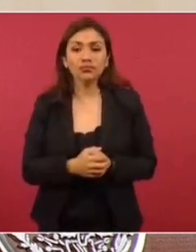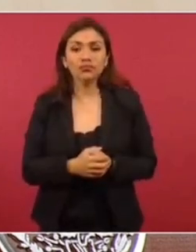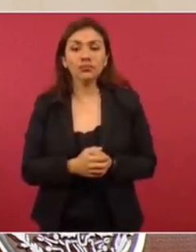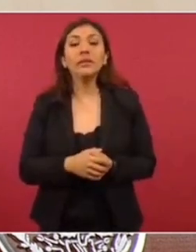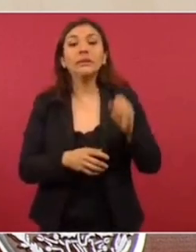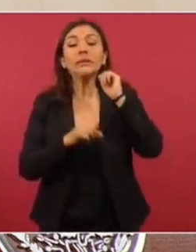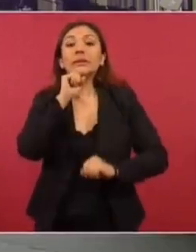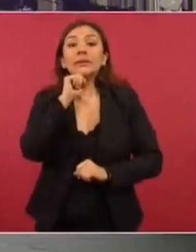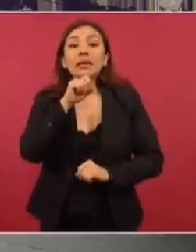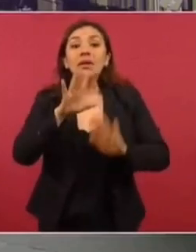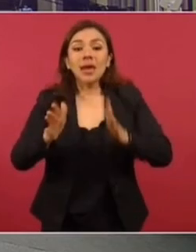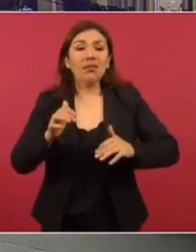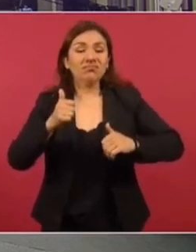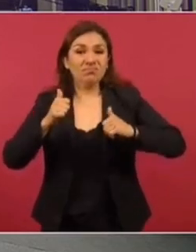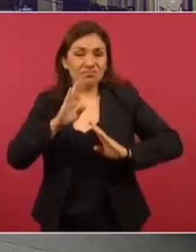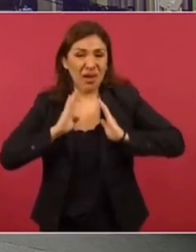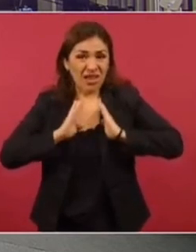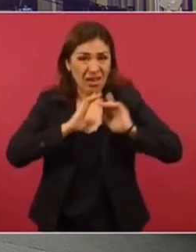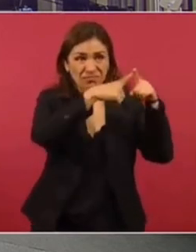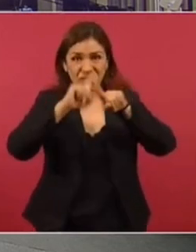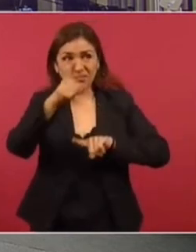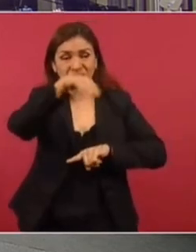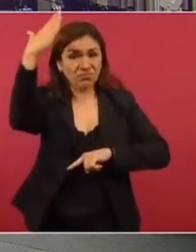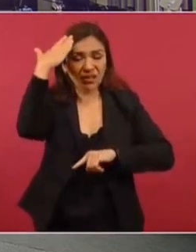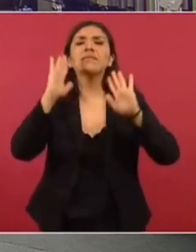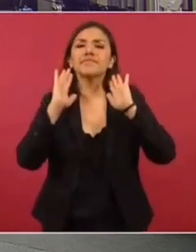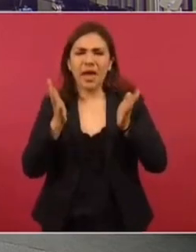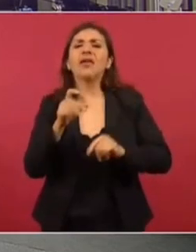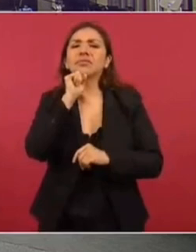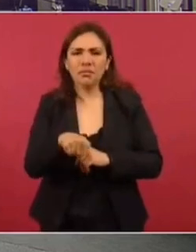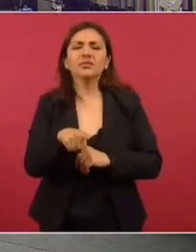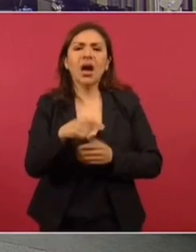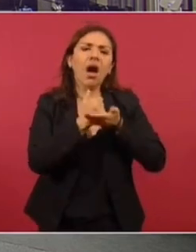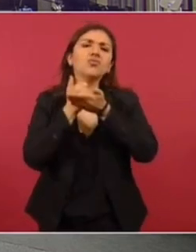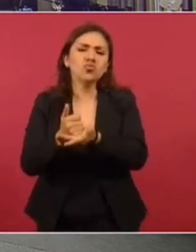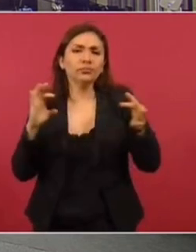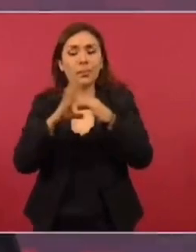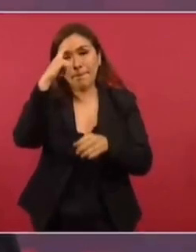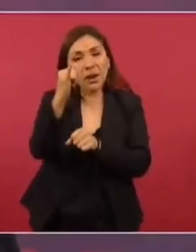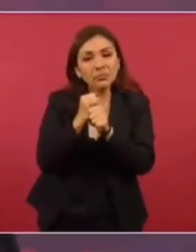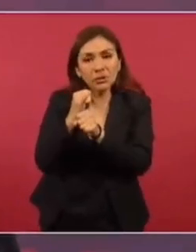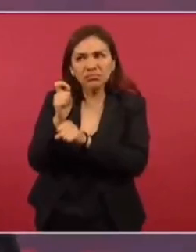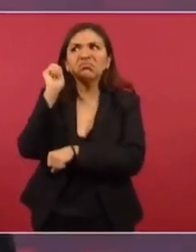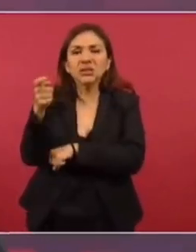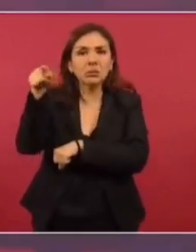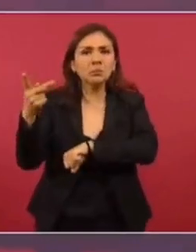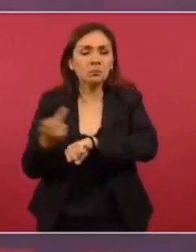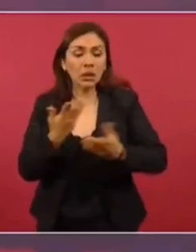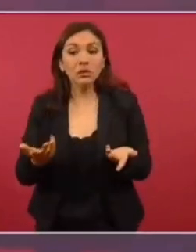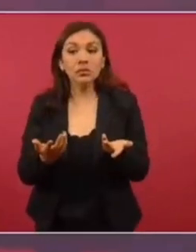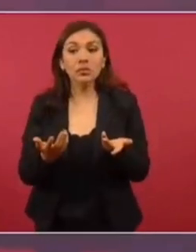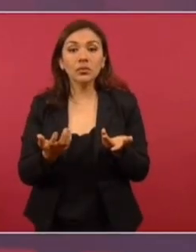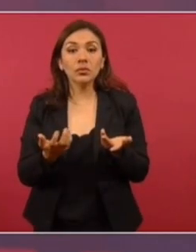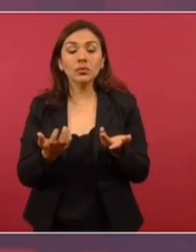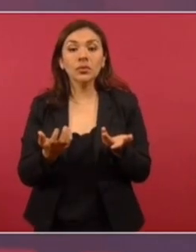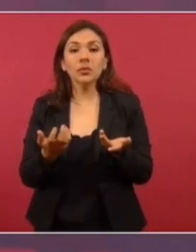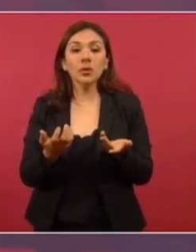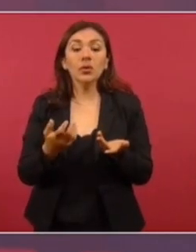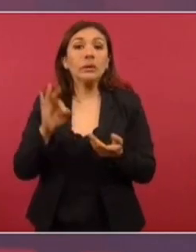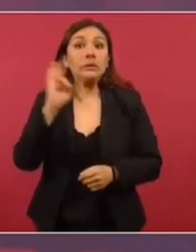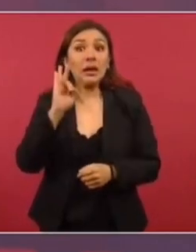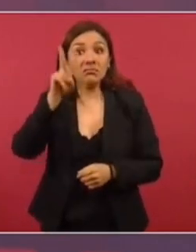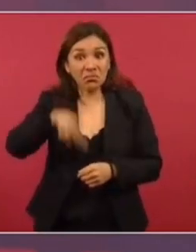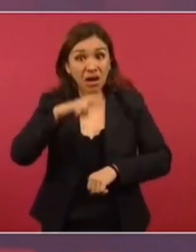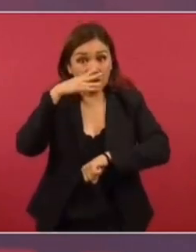las autoridades militares ya están también coadyuvando en la investigación para que si